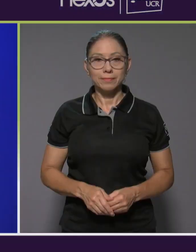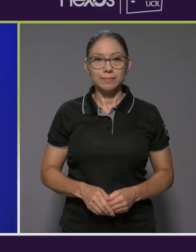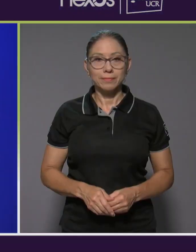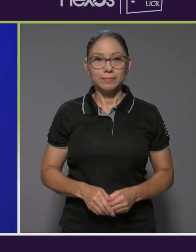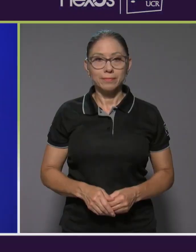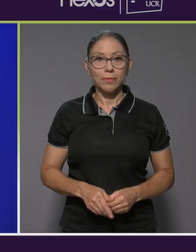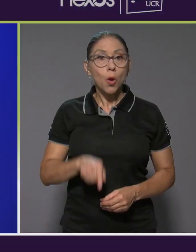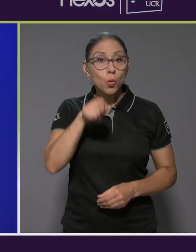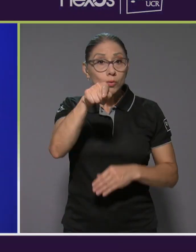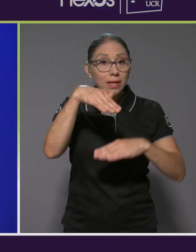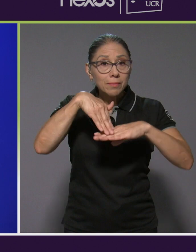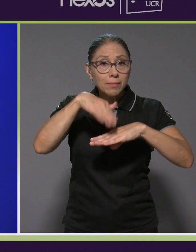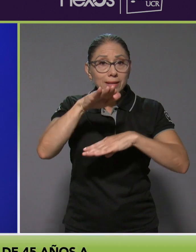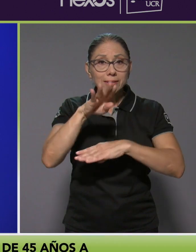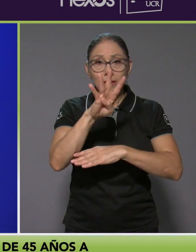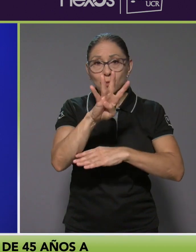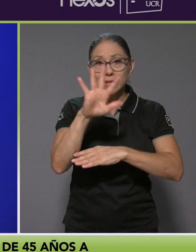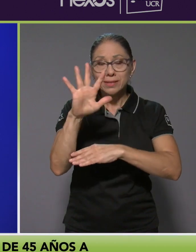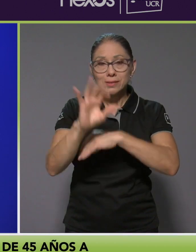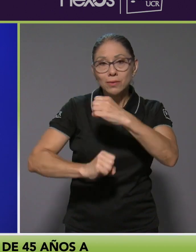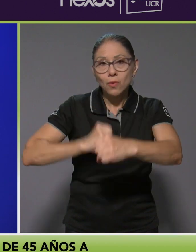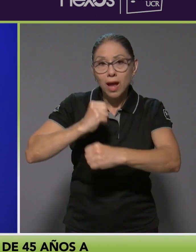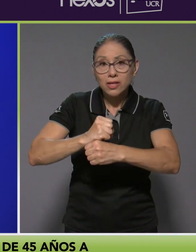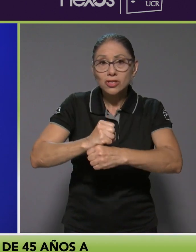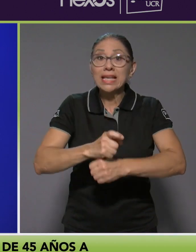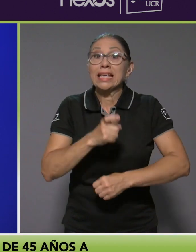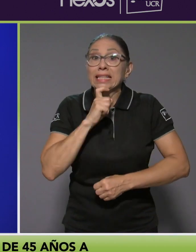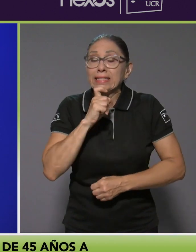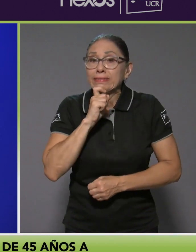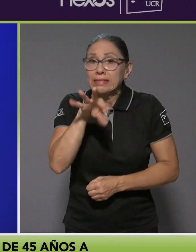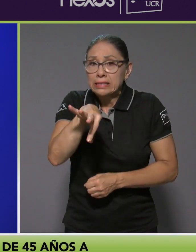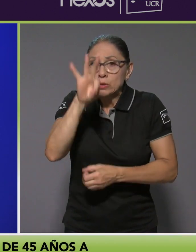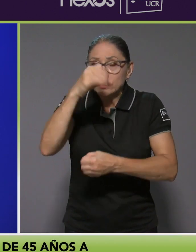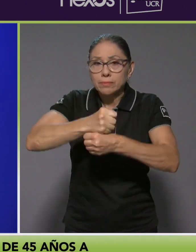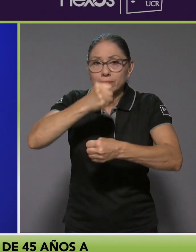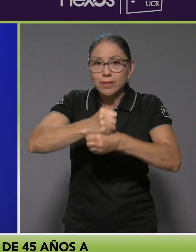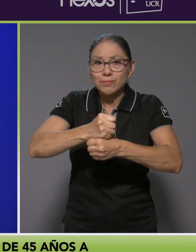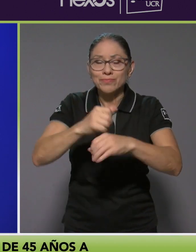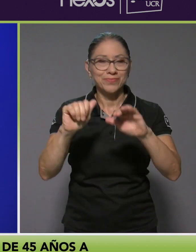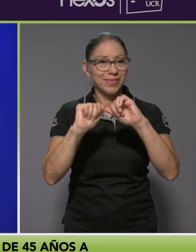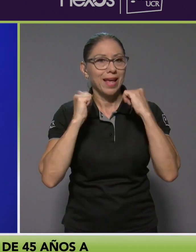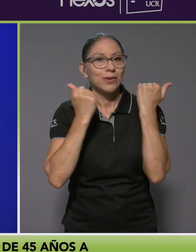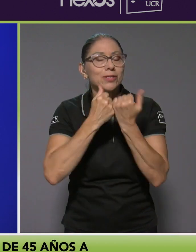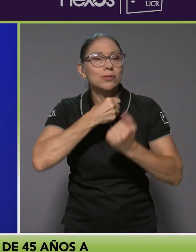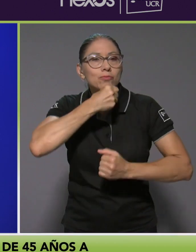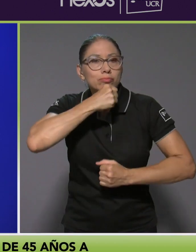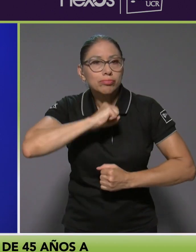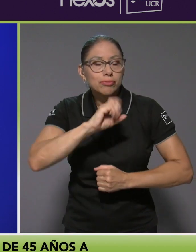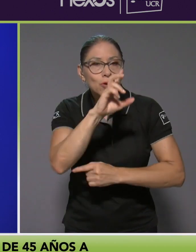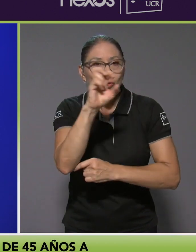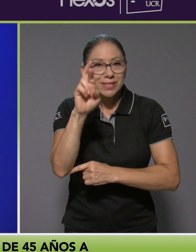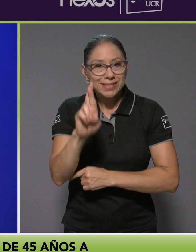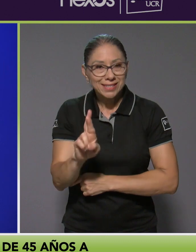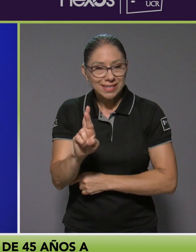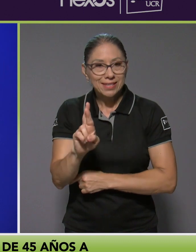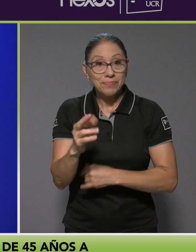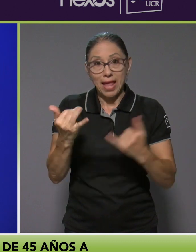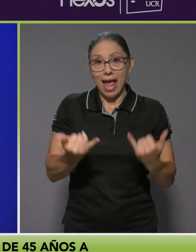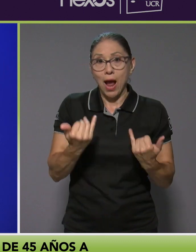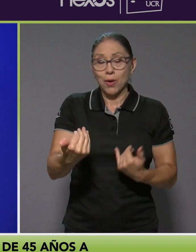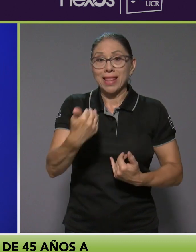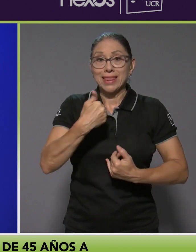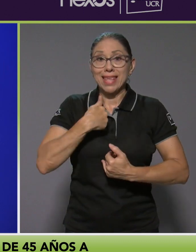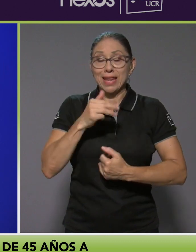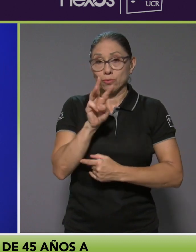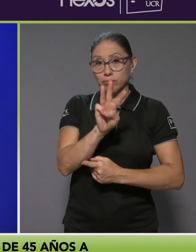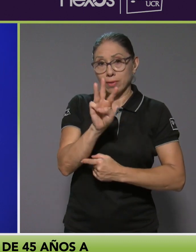Tiene más de 45 años y tiene dificultades para conseguir empleo. La Asociación Gerontológica Costarvicense ahora tiene una